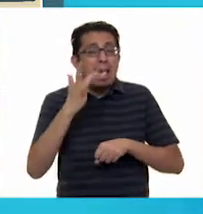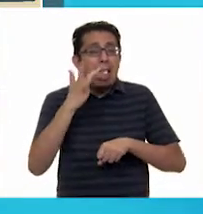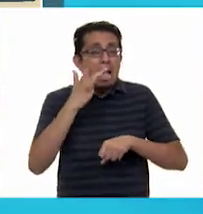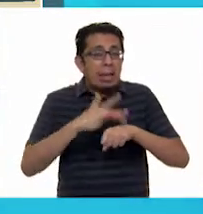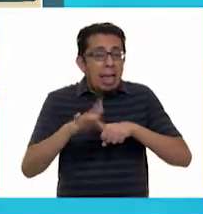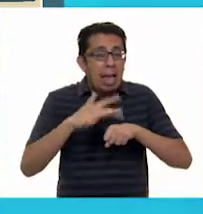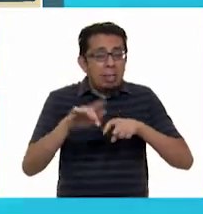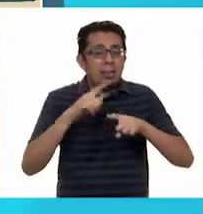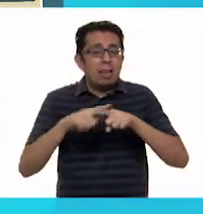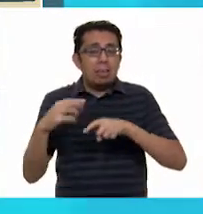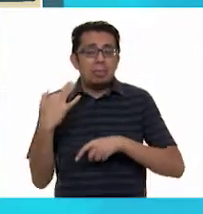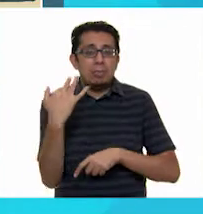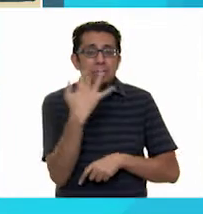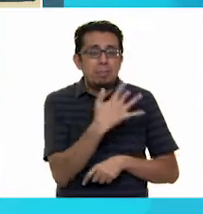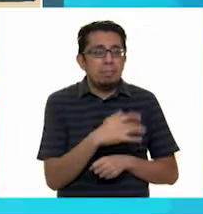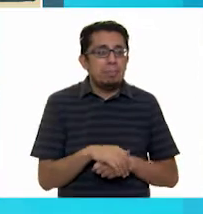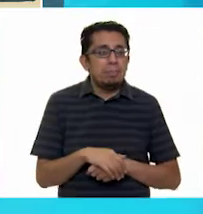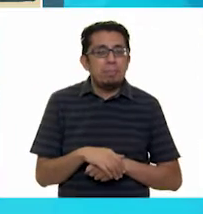¡Miau!